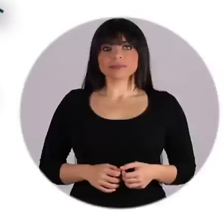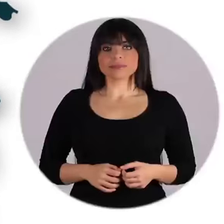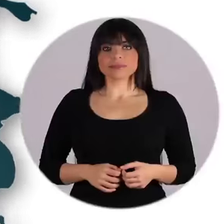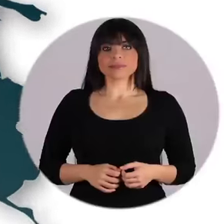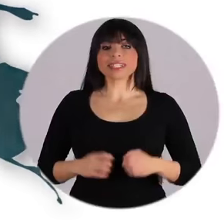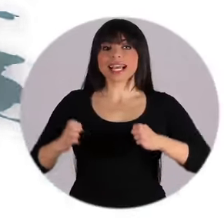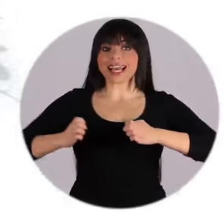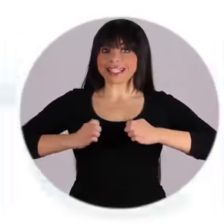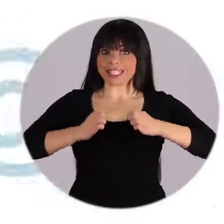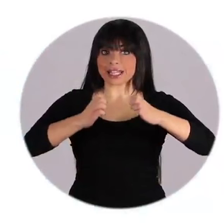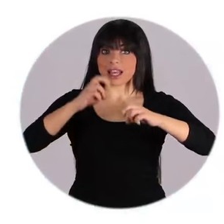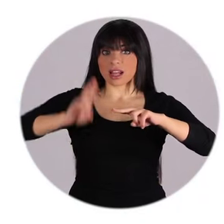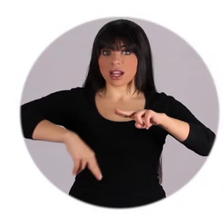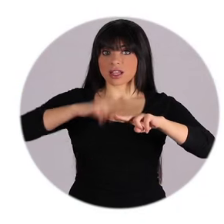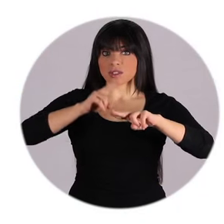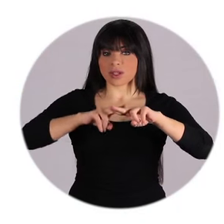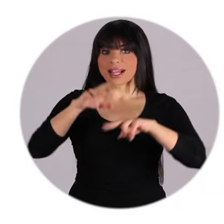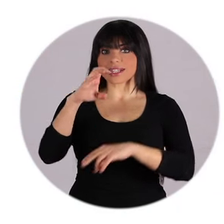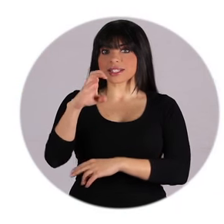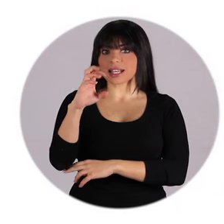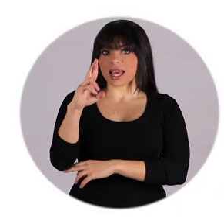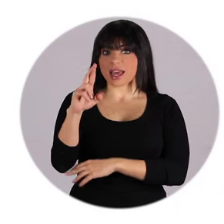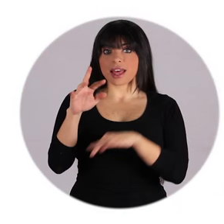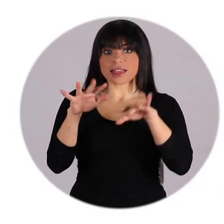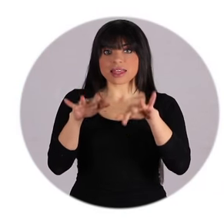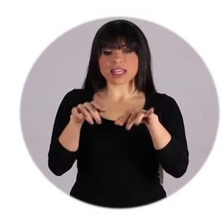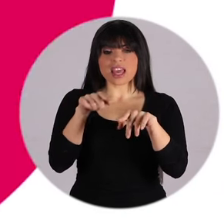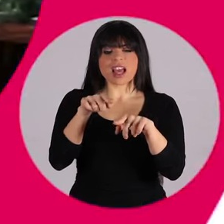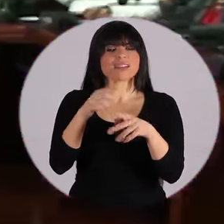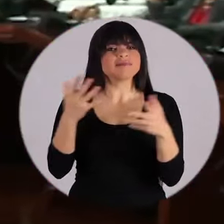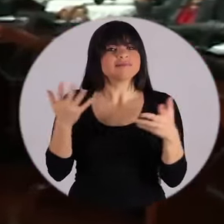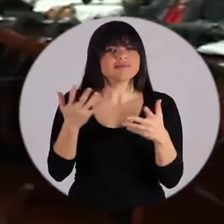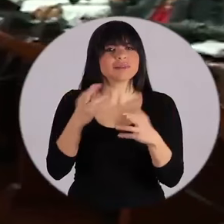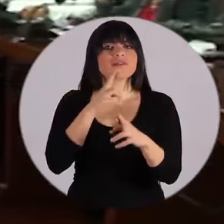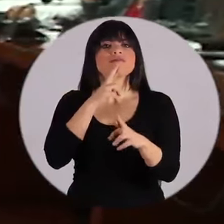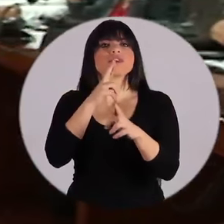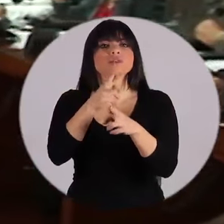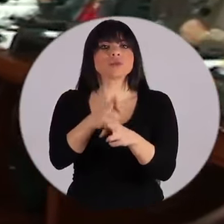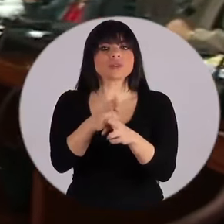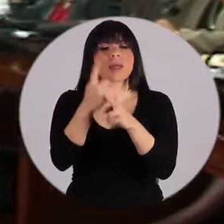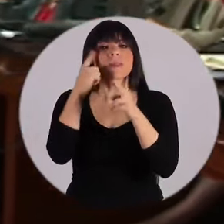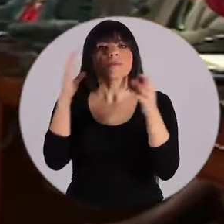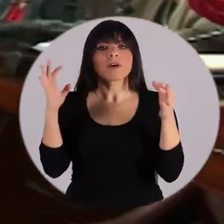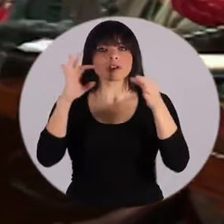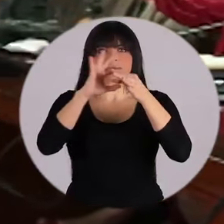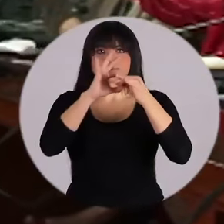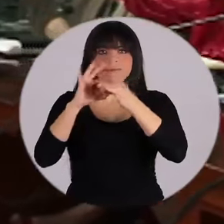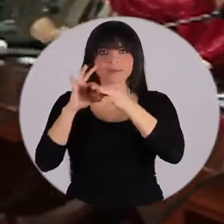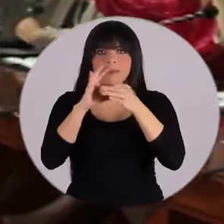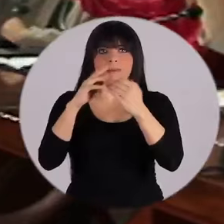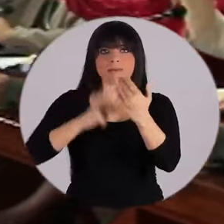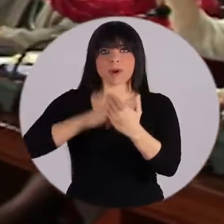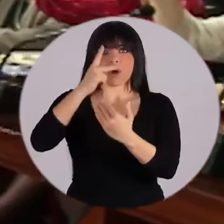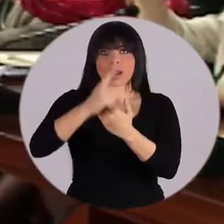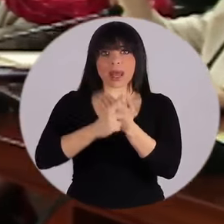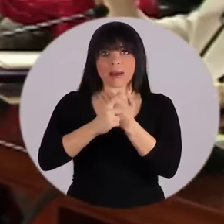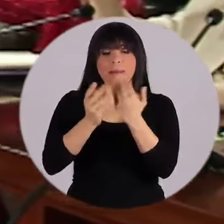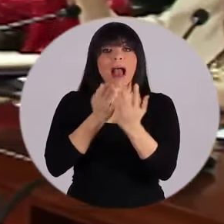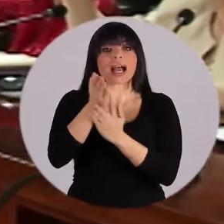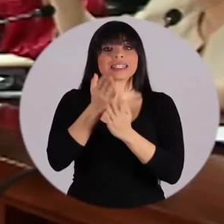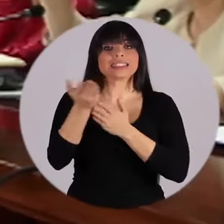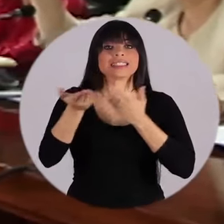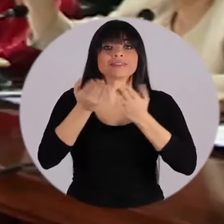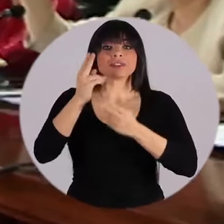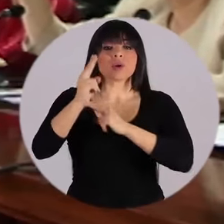La Estrategia Nacional CR Digital es el resultado de la Comisión de Articulación de los Programas de Acceso y